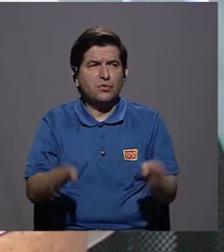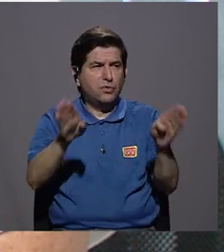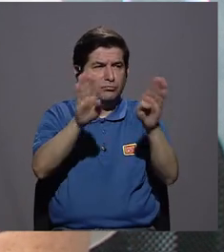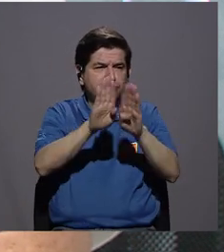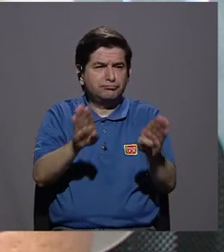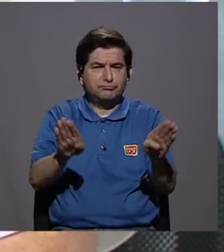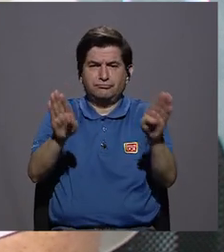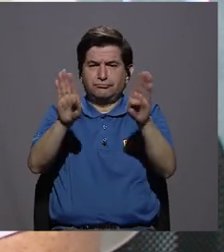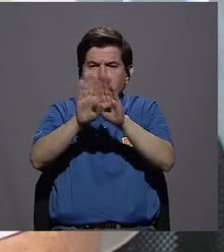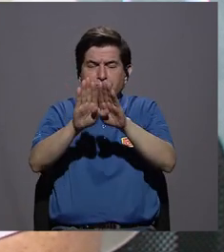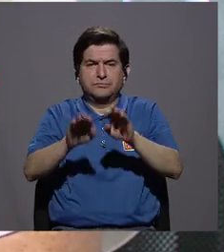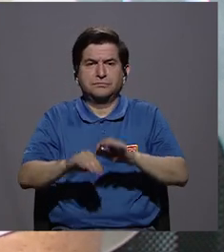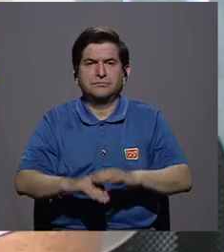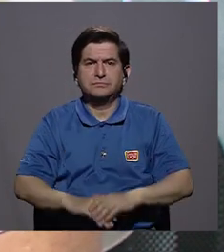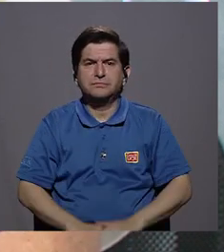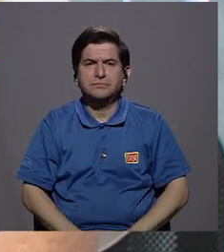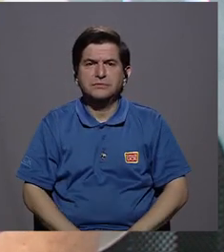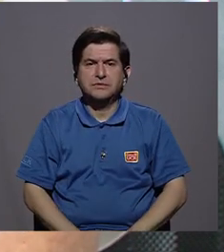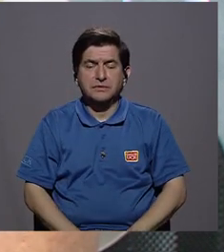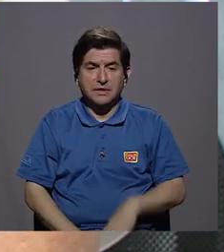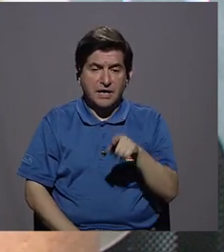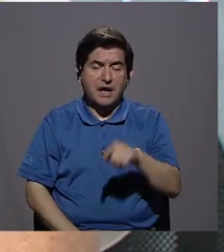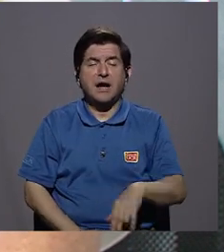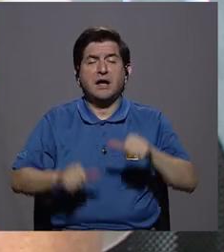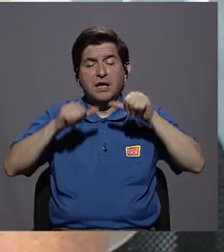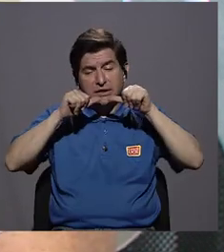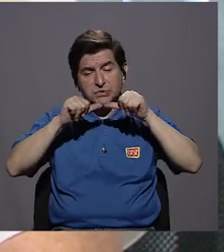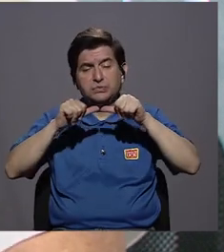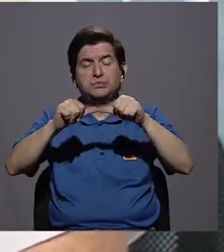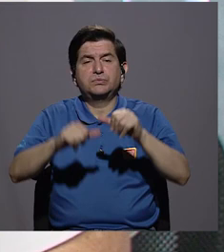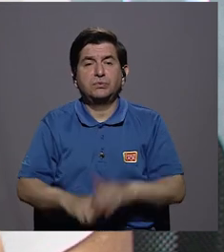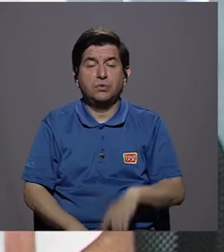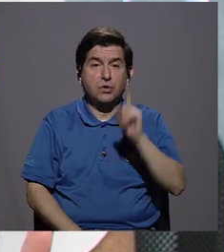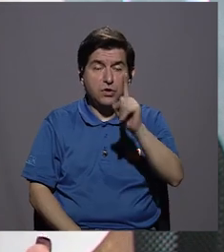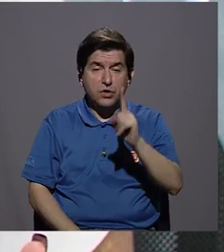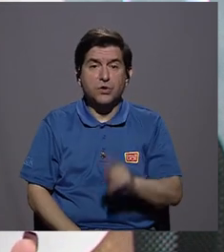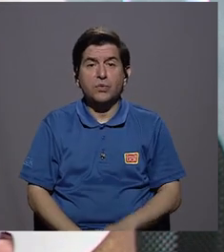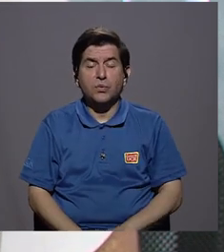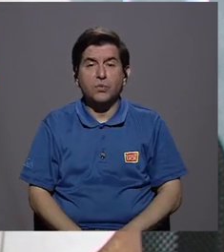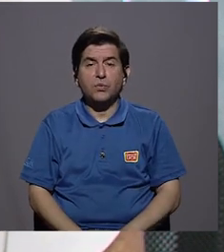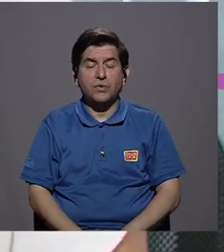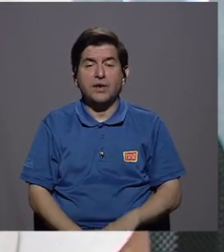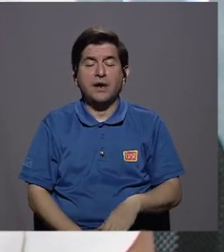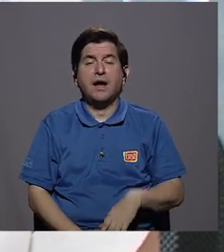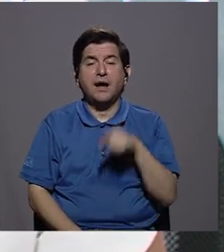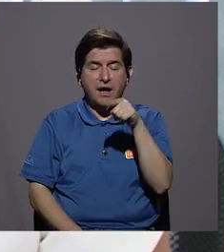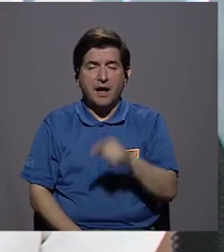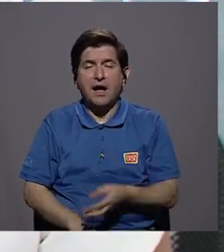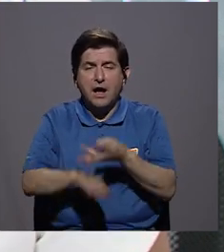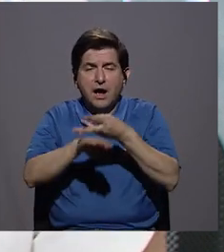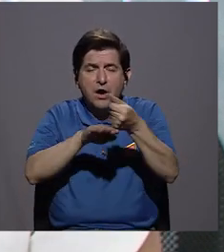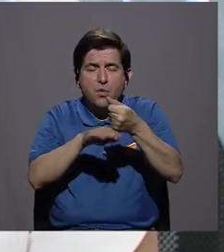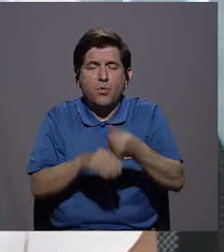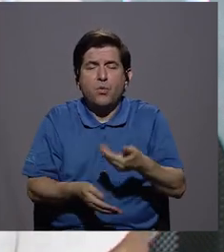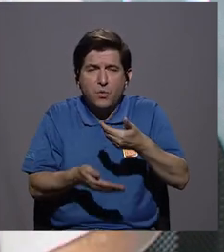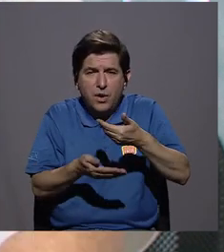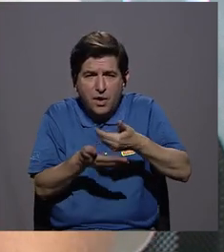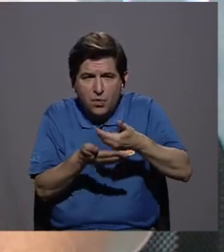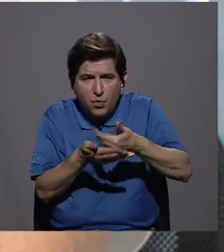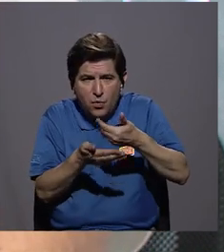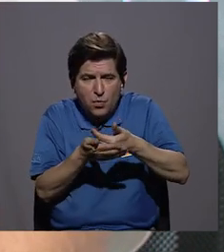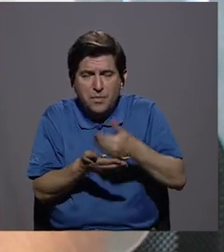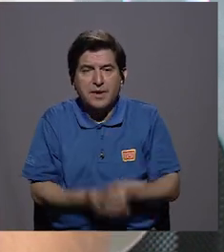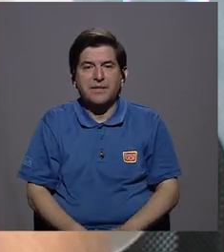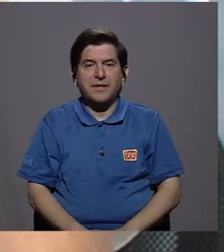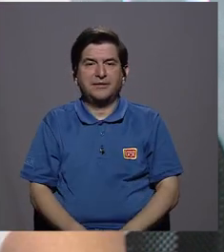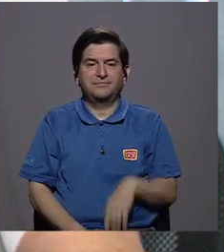cerrarse esa herida, sino que más bien a perpetuarse. Y una cura húmeda lo que va a hacer es macerar, es